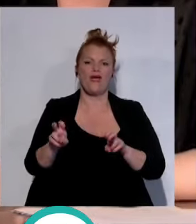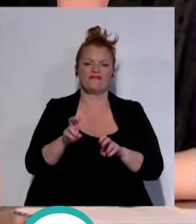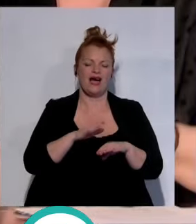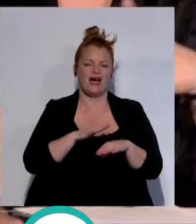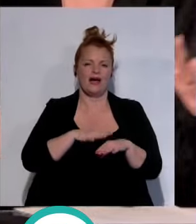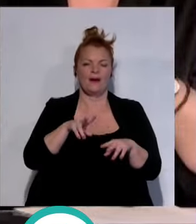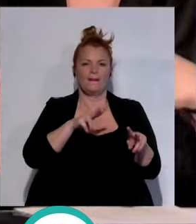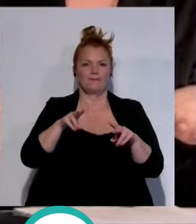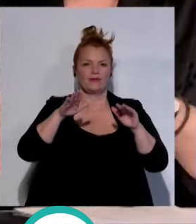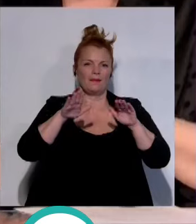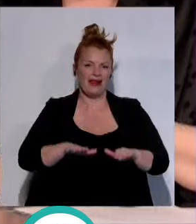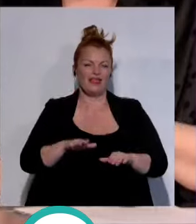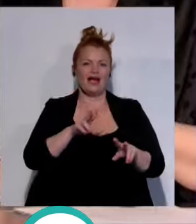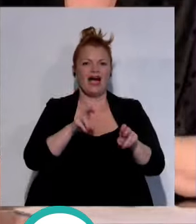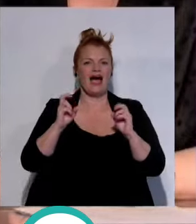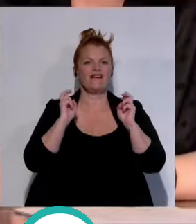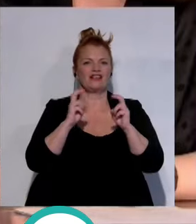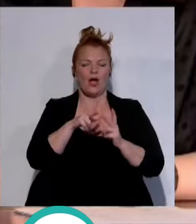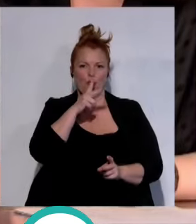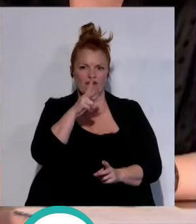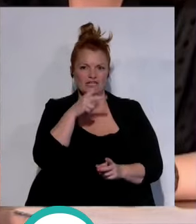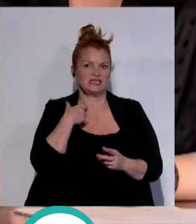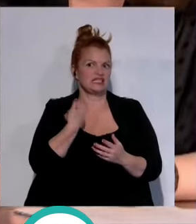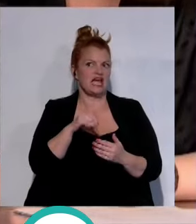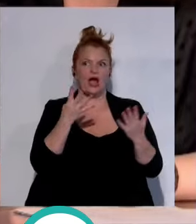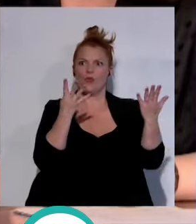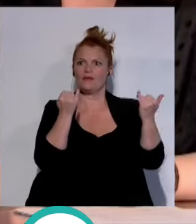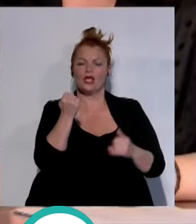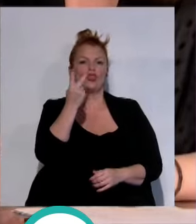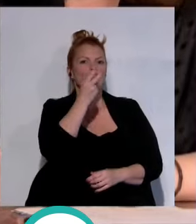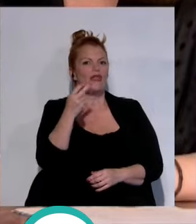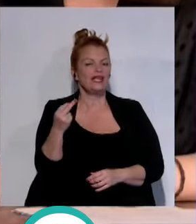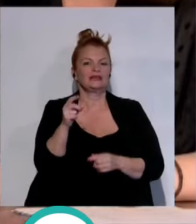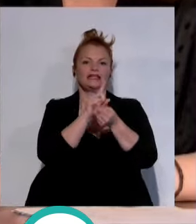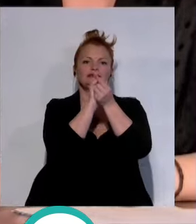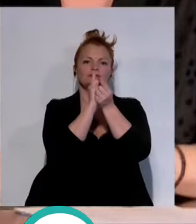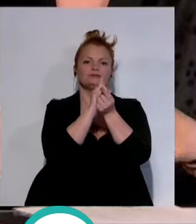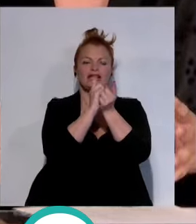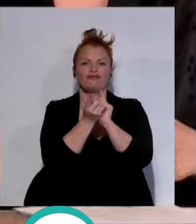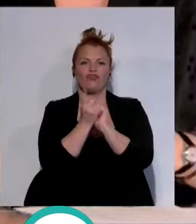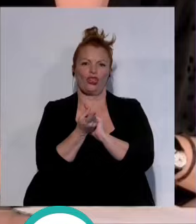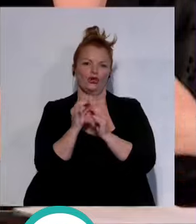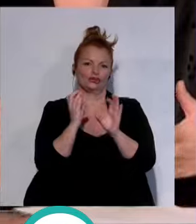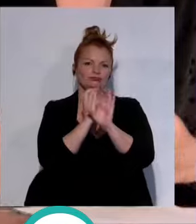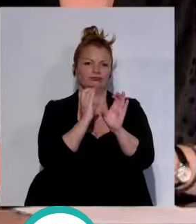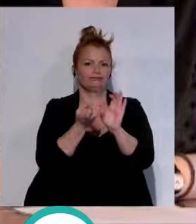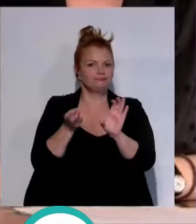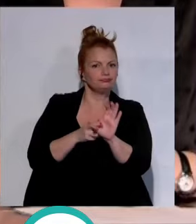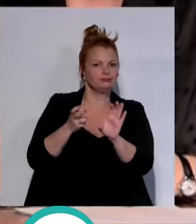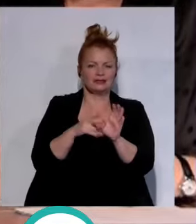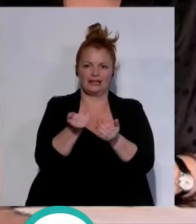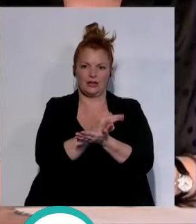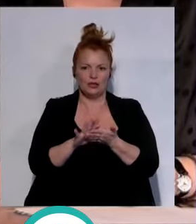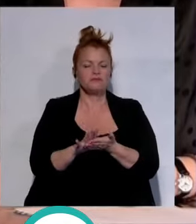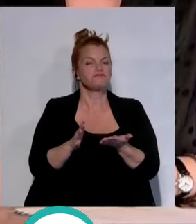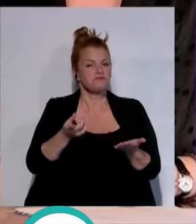Avenida de Huelva ya llevamos aproximadamente unos 9.200 transbordos gratuitos es decir que también ha tenido mucha acogida